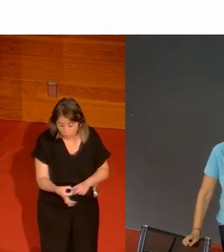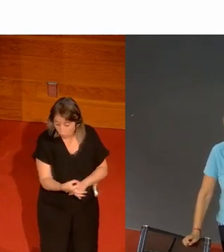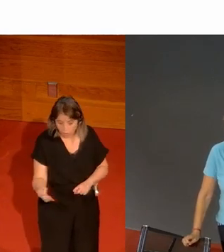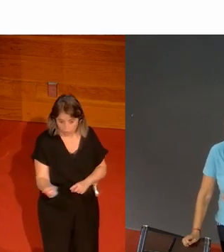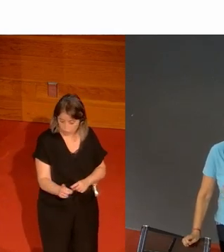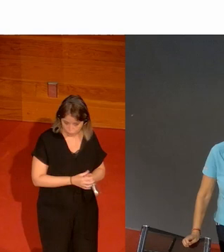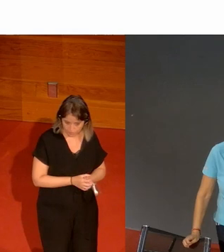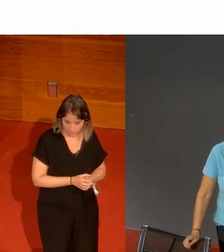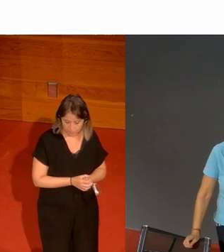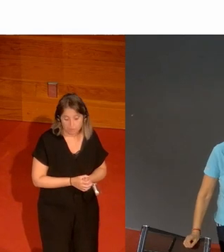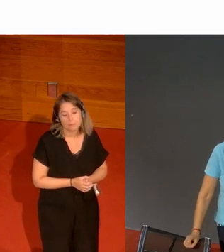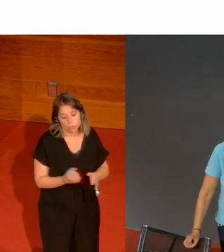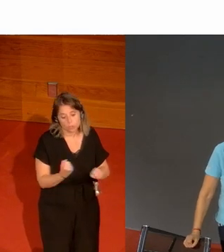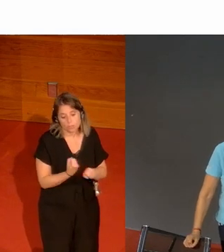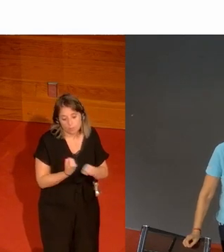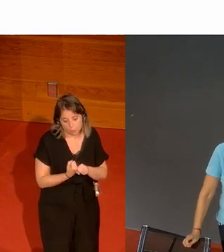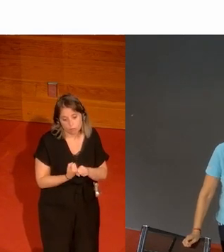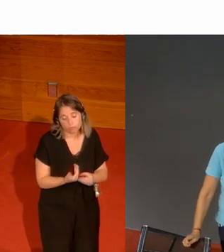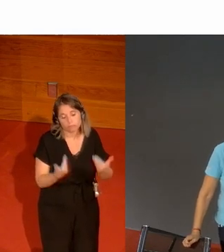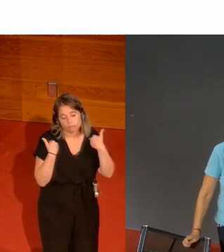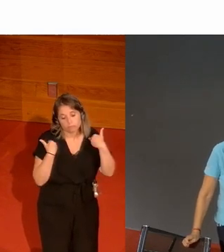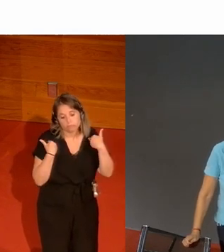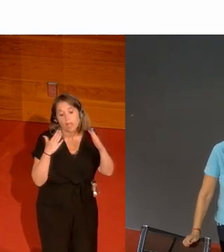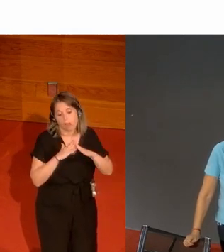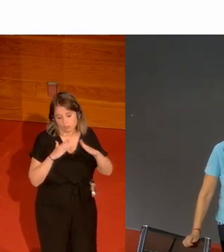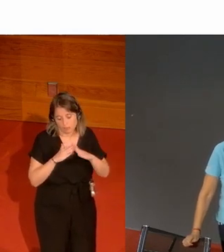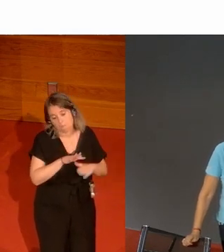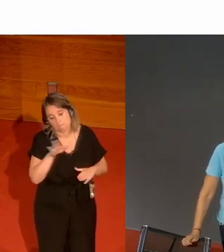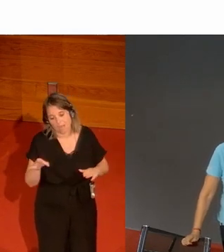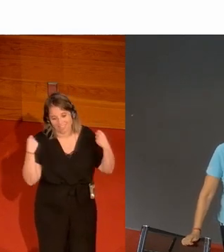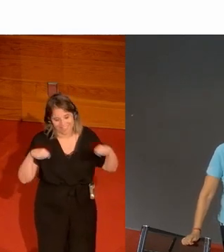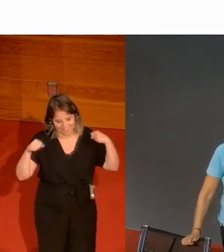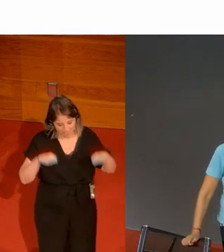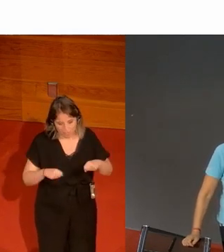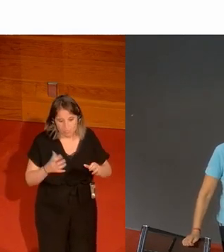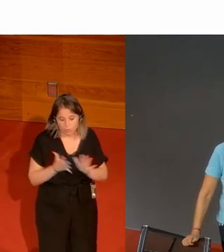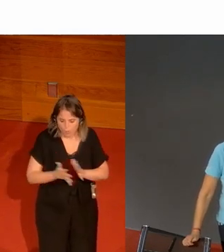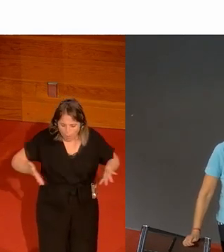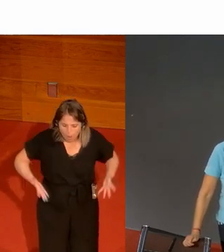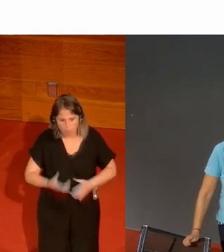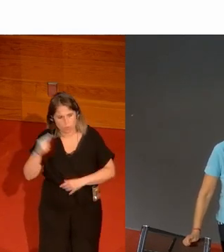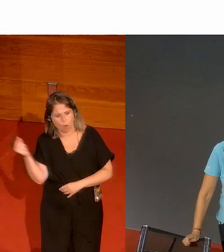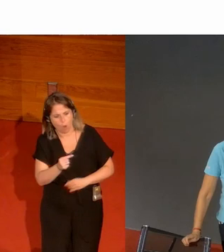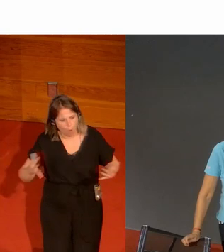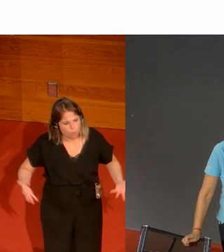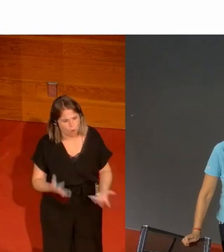pero eso tiene que ser una labor también que se hace en casa y también los entrenadores en el mundo de no alentar esos comportamientos tan